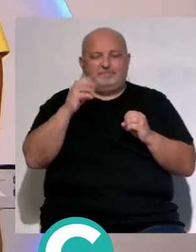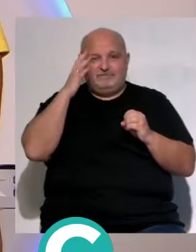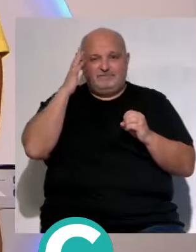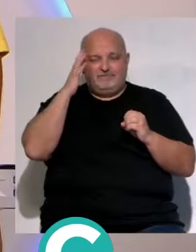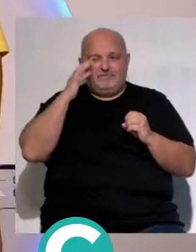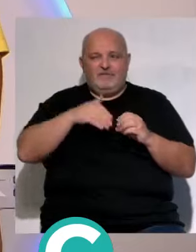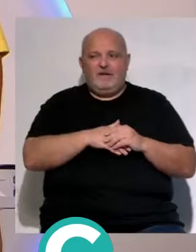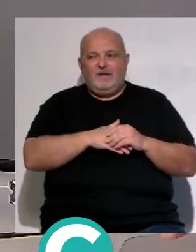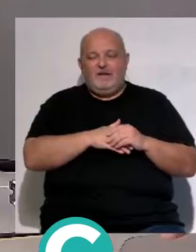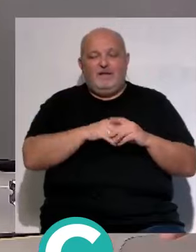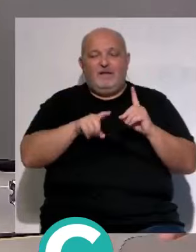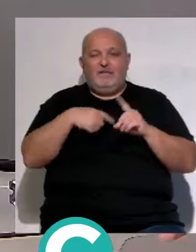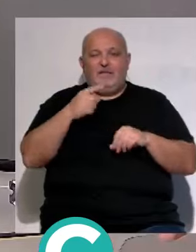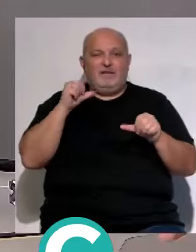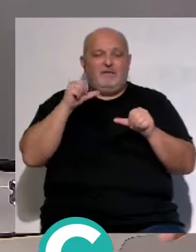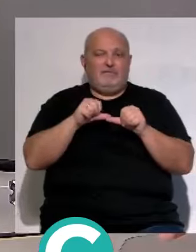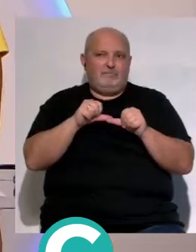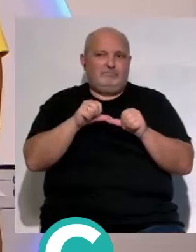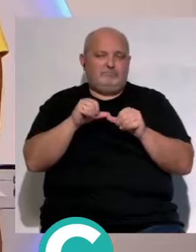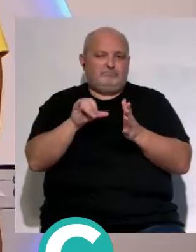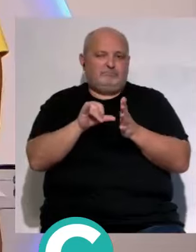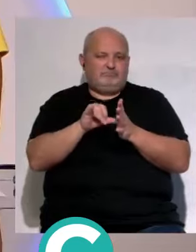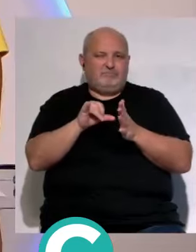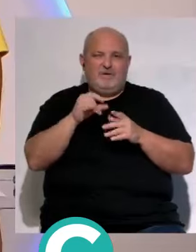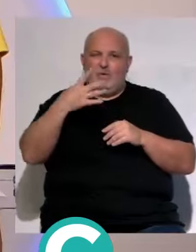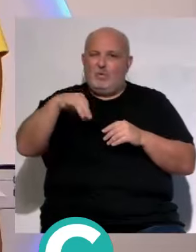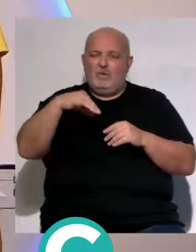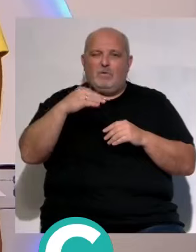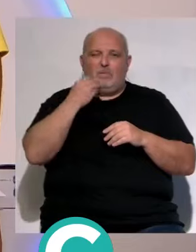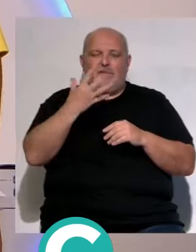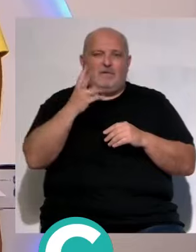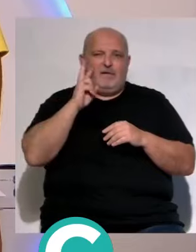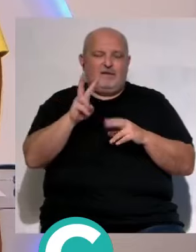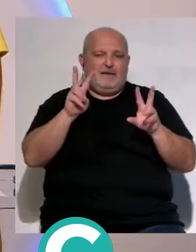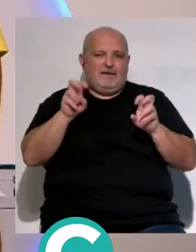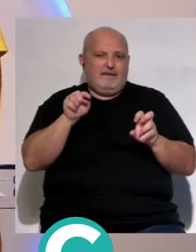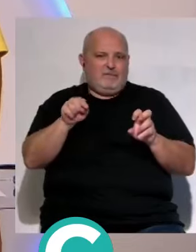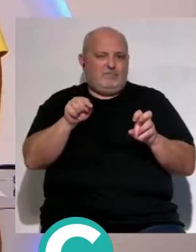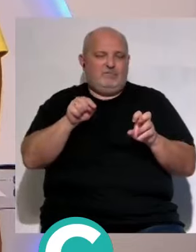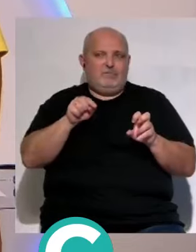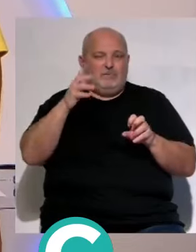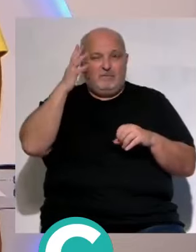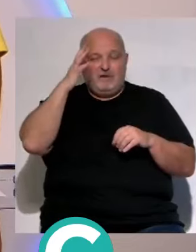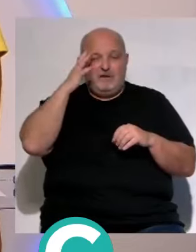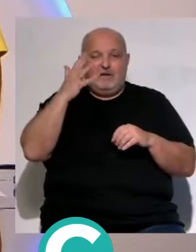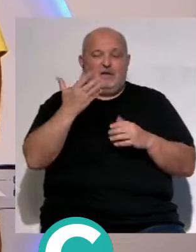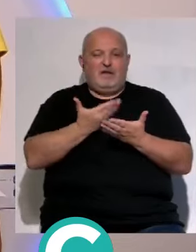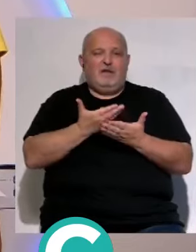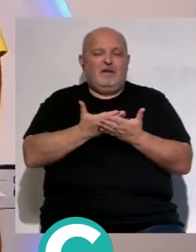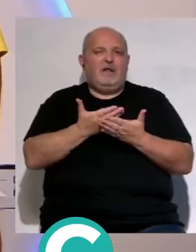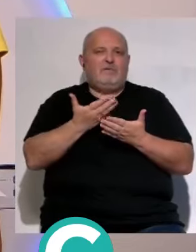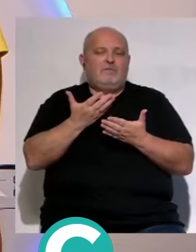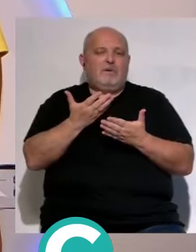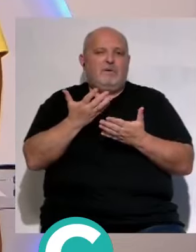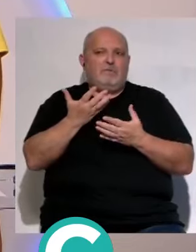al final podemos hacer una división esto es lo único bueno que yo le veo a esto imagínate tú que este año no hubiéramos